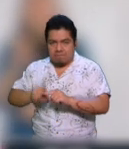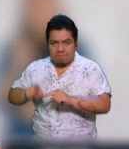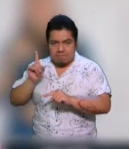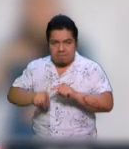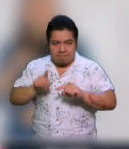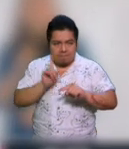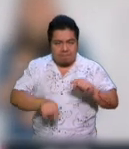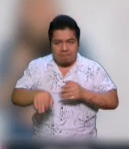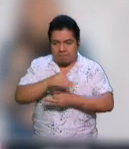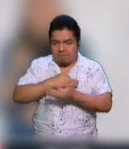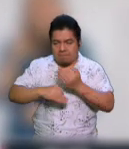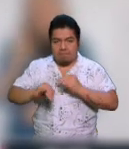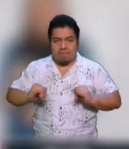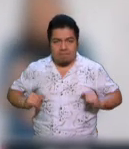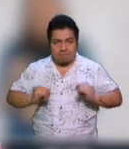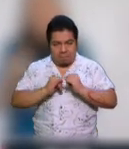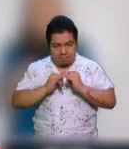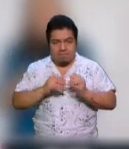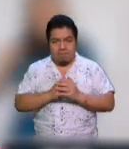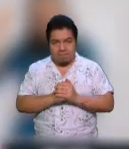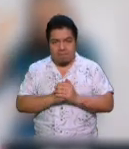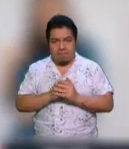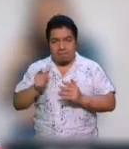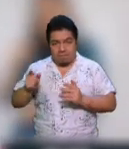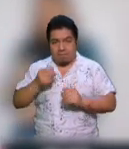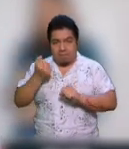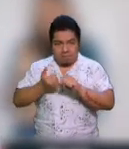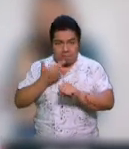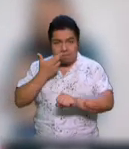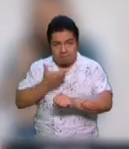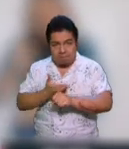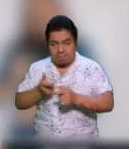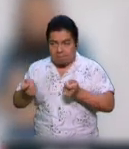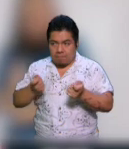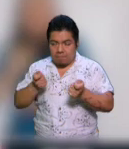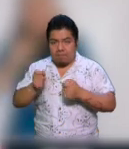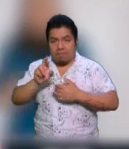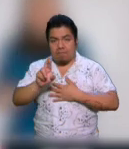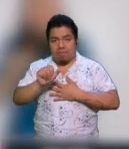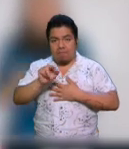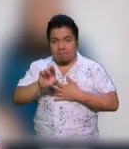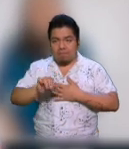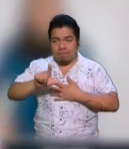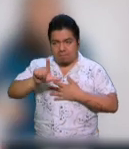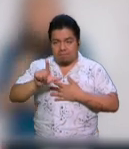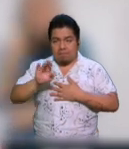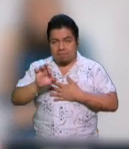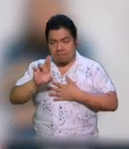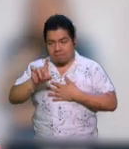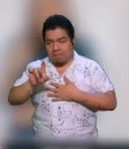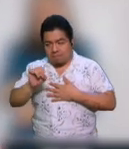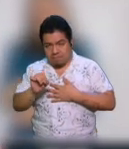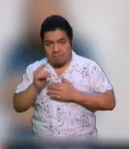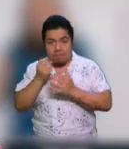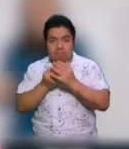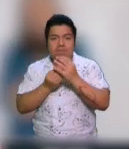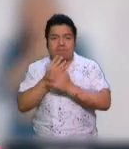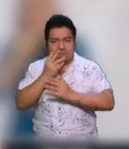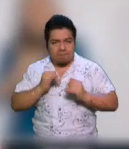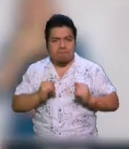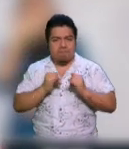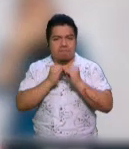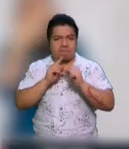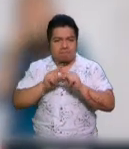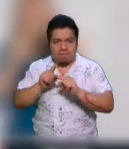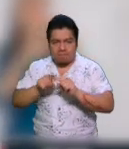administración pública. En este sentido la titular de la Secretaría de la Función Pública, Raquel Buenrostro Sánchez explicó que la nueva dependencia parte de